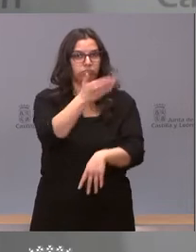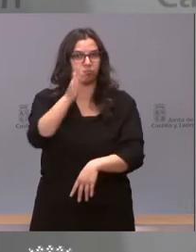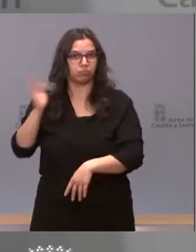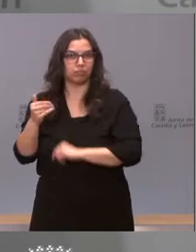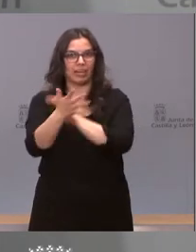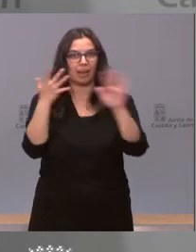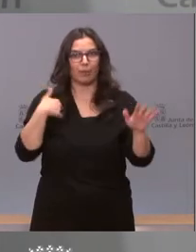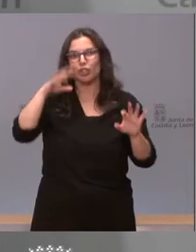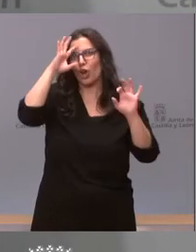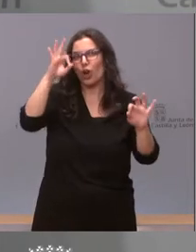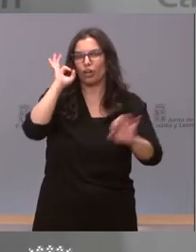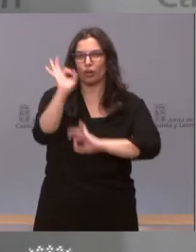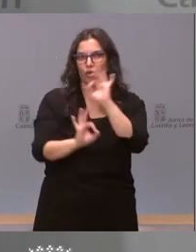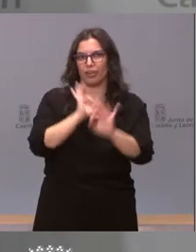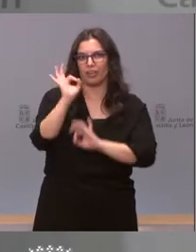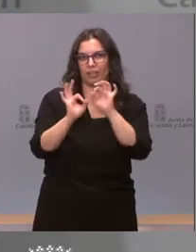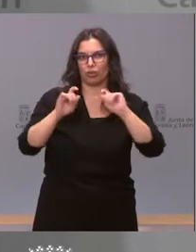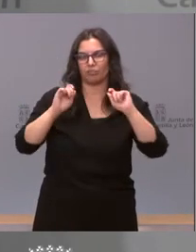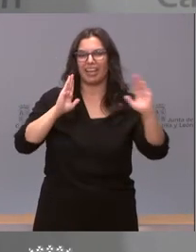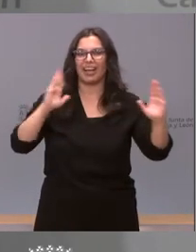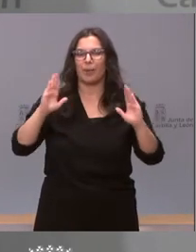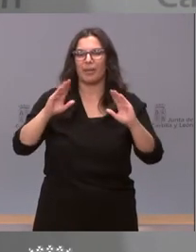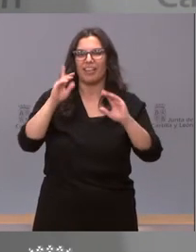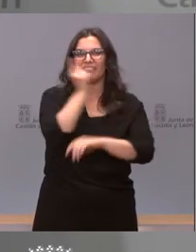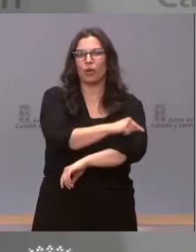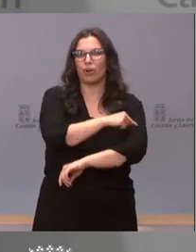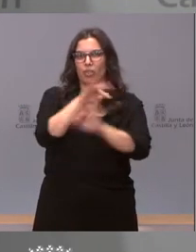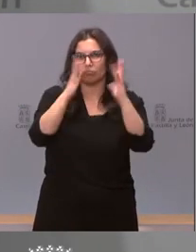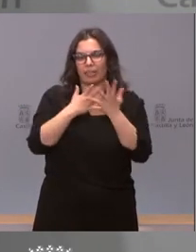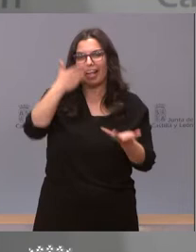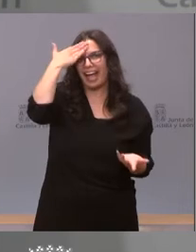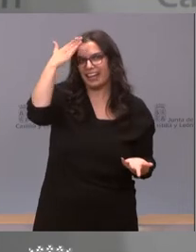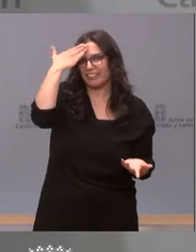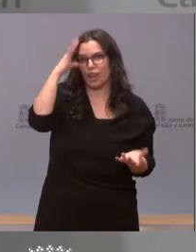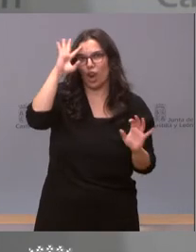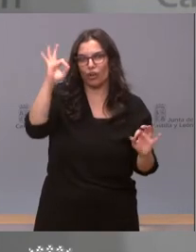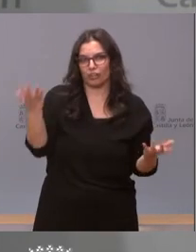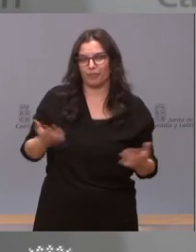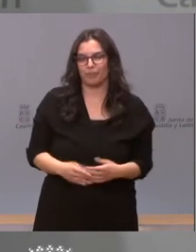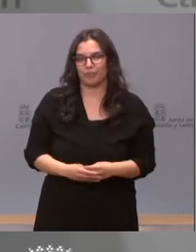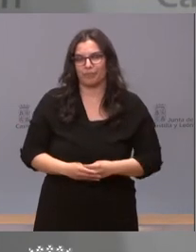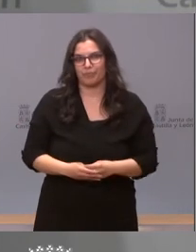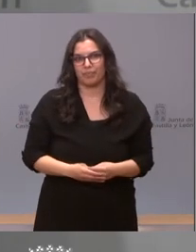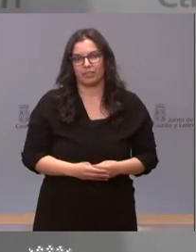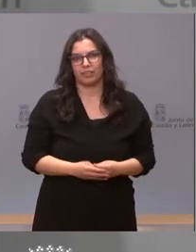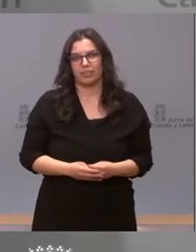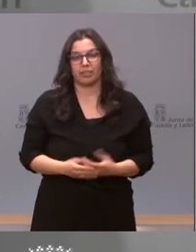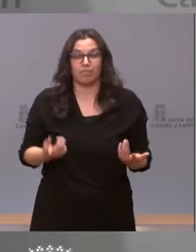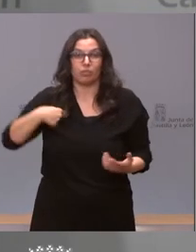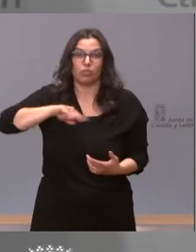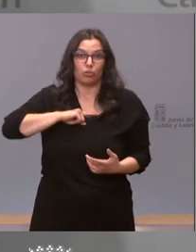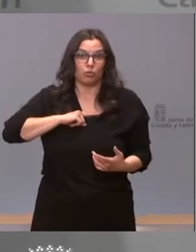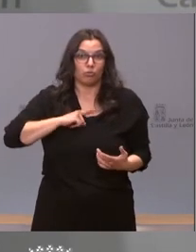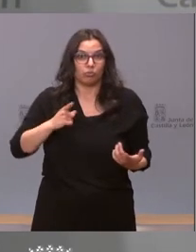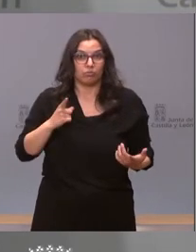Es la logística de una campaña de vacunación universal. Es la logística sensata, es logística razonable. Y nosotros lo que